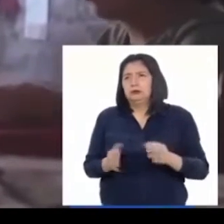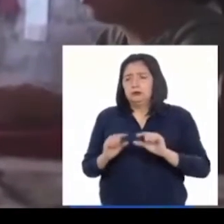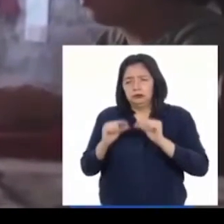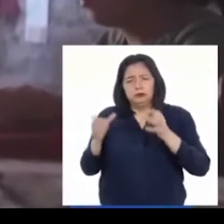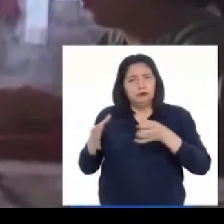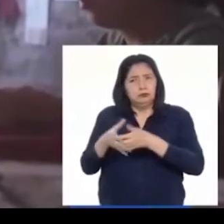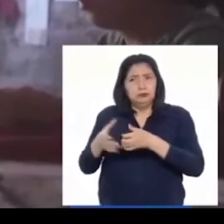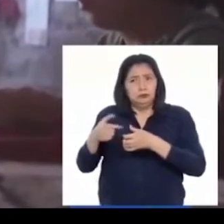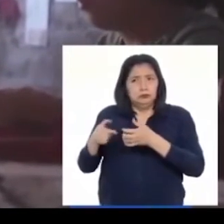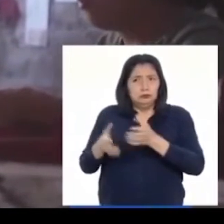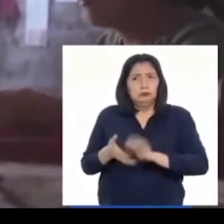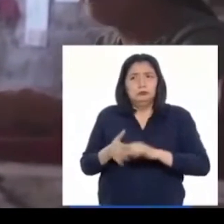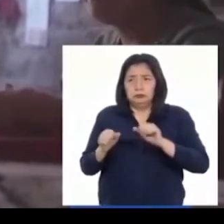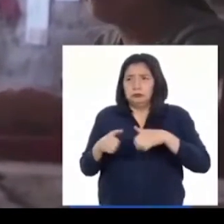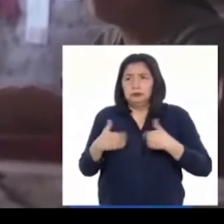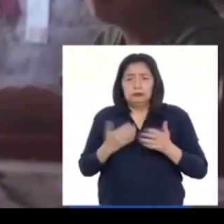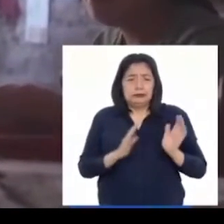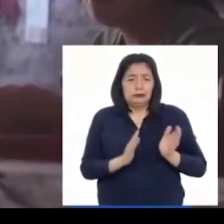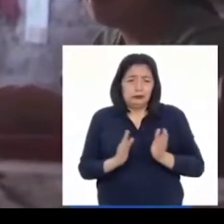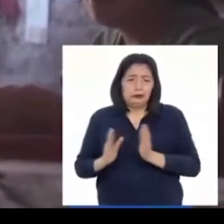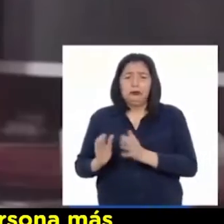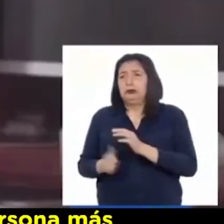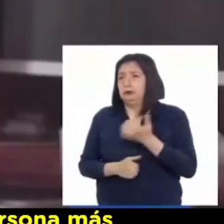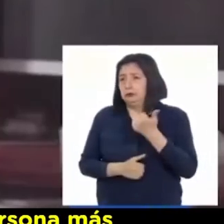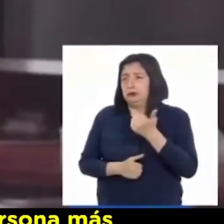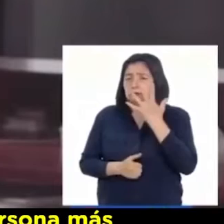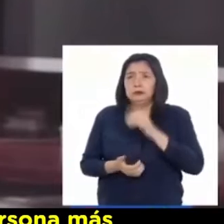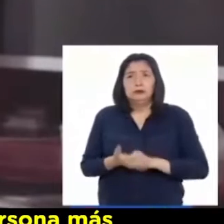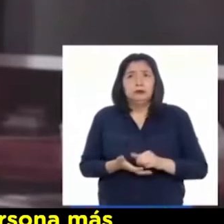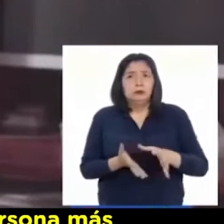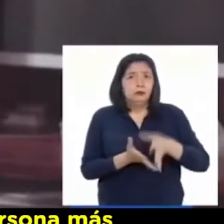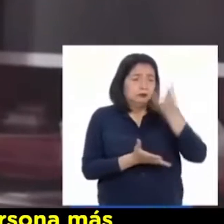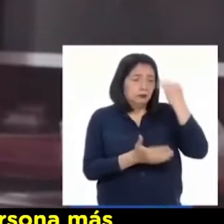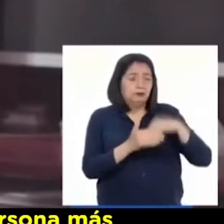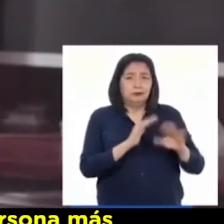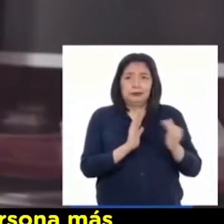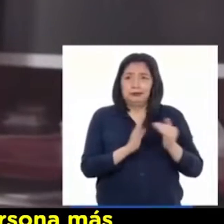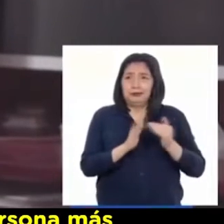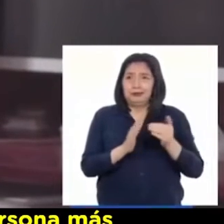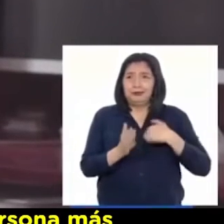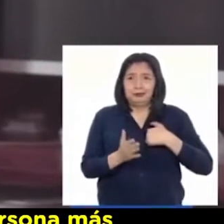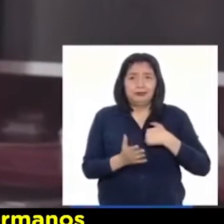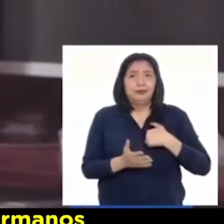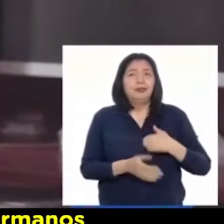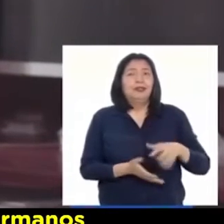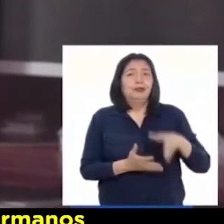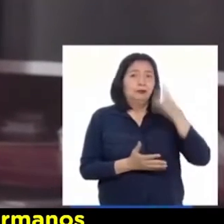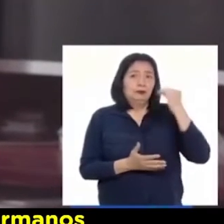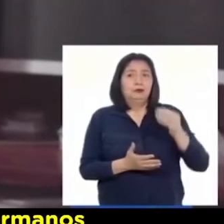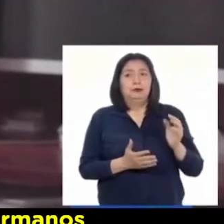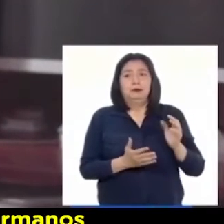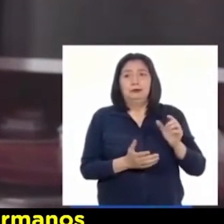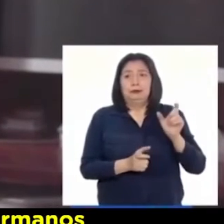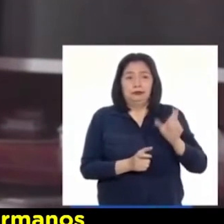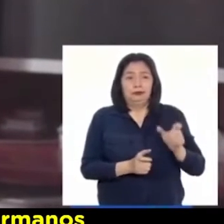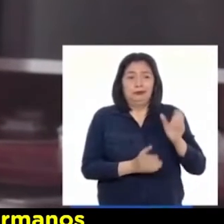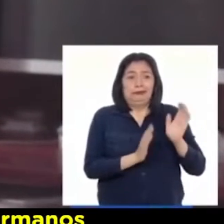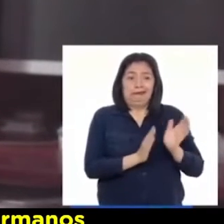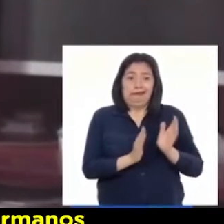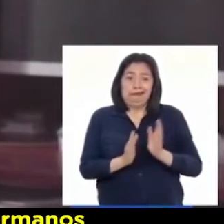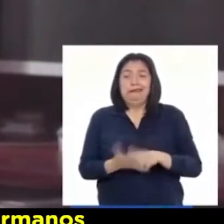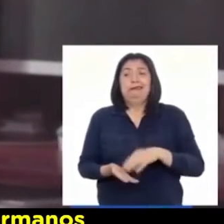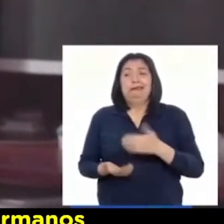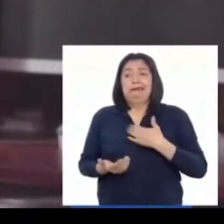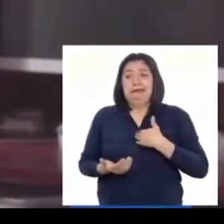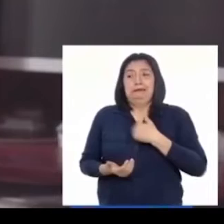grupos para poder organizarnos bonito, ¿no? Aprendo en casa he aprendido a ser una persona más organizada, tener más